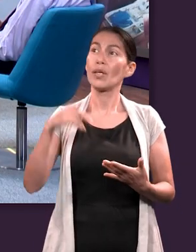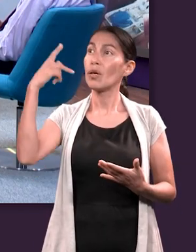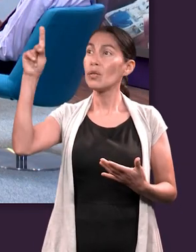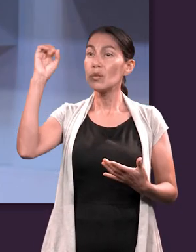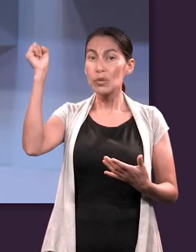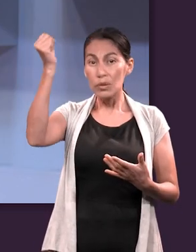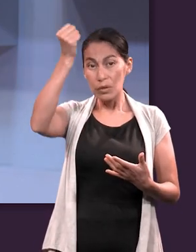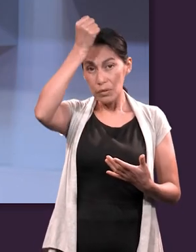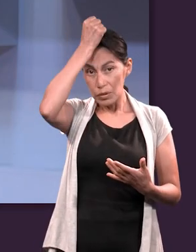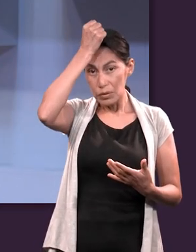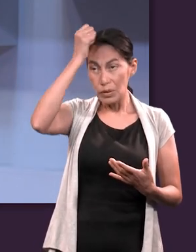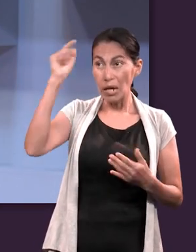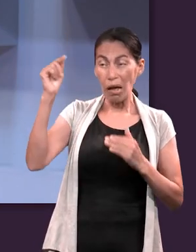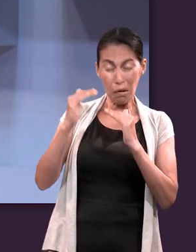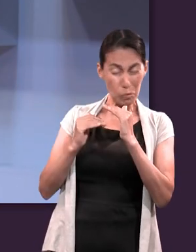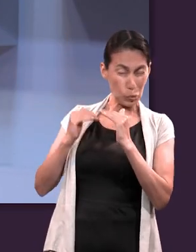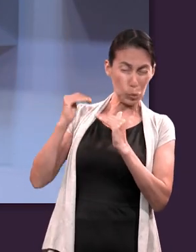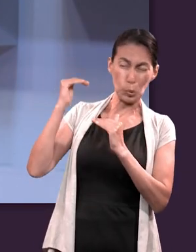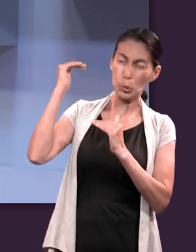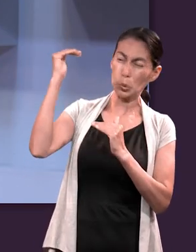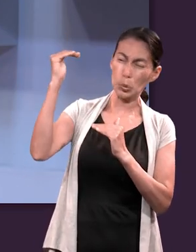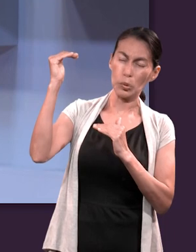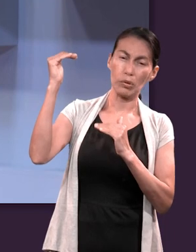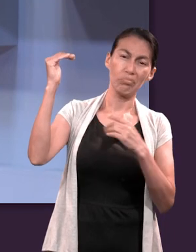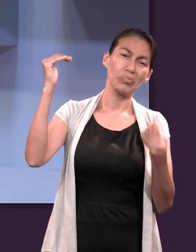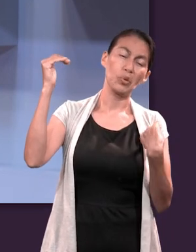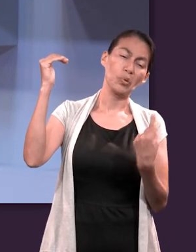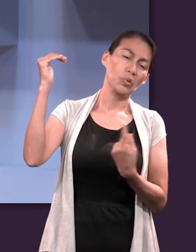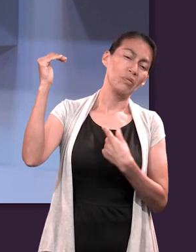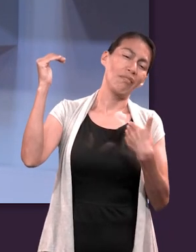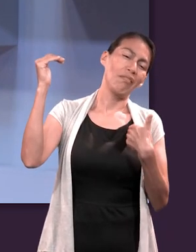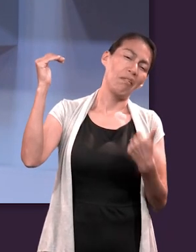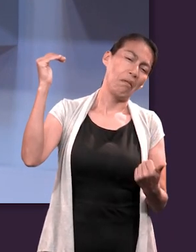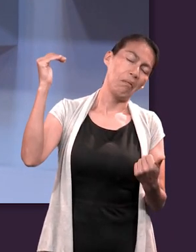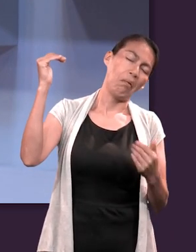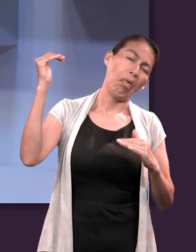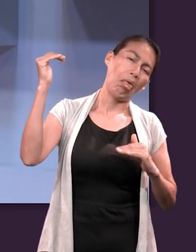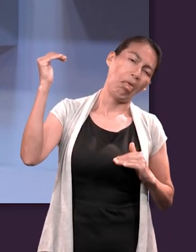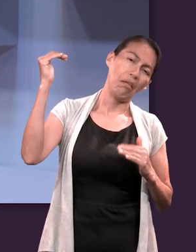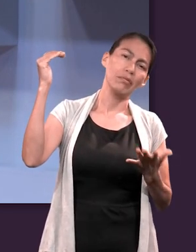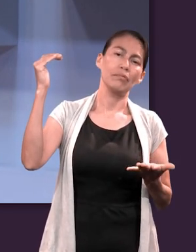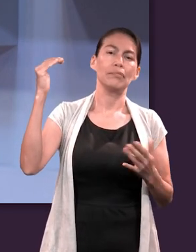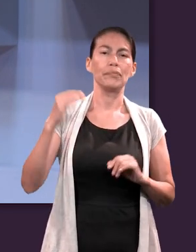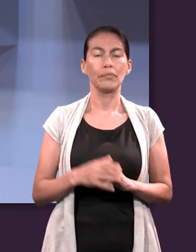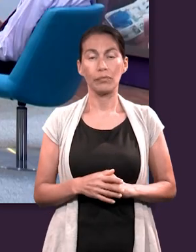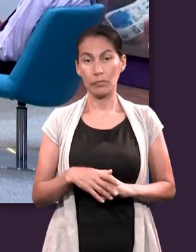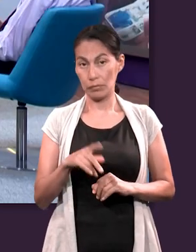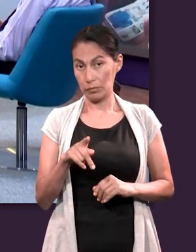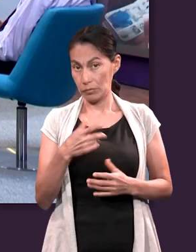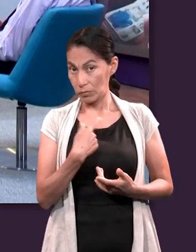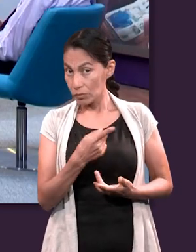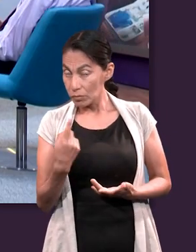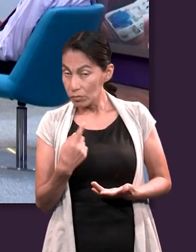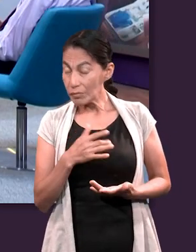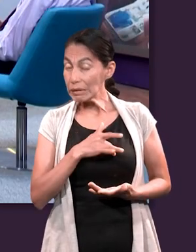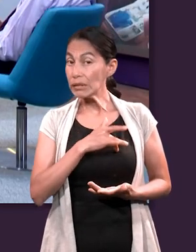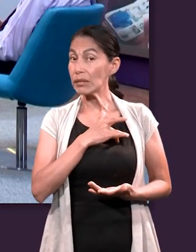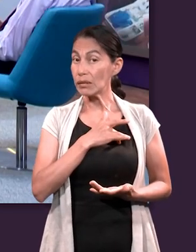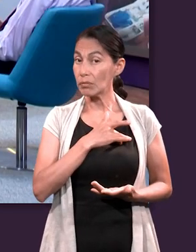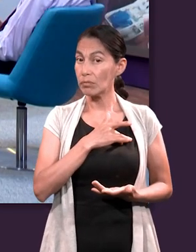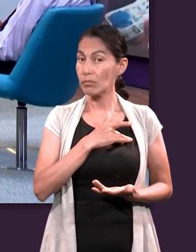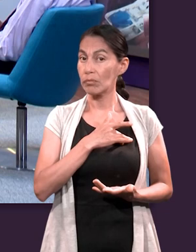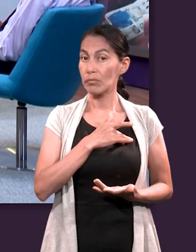palabras, su sabiduría, sobrepasan lo que nosotros entendemos. Y además, nuestros